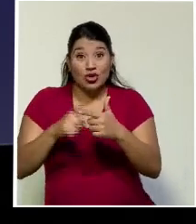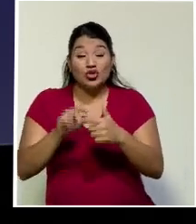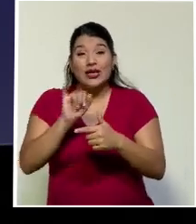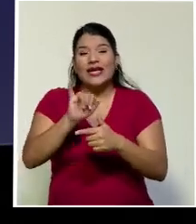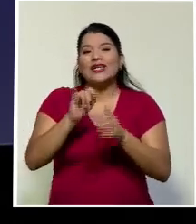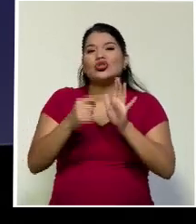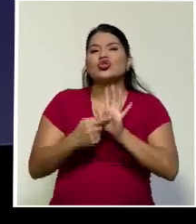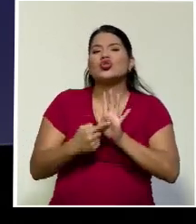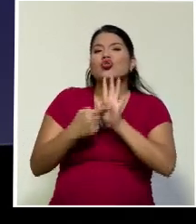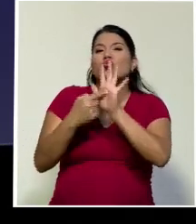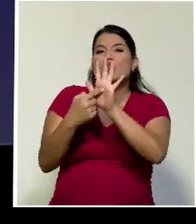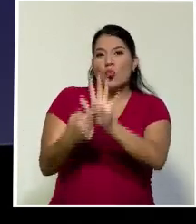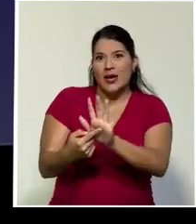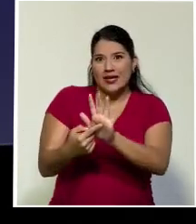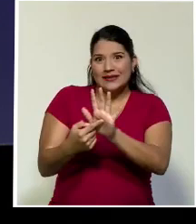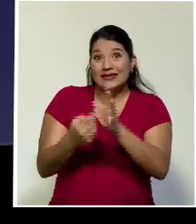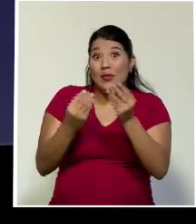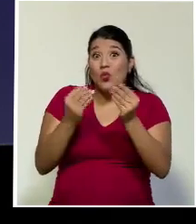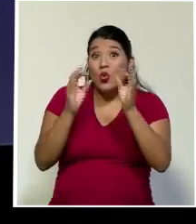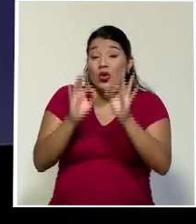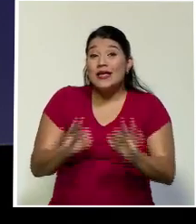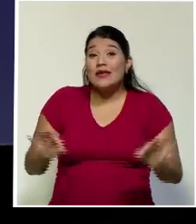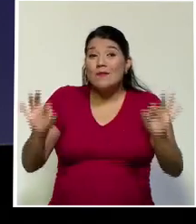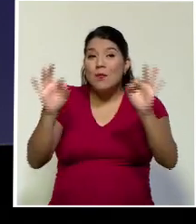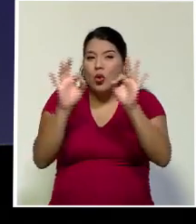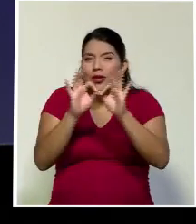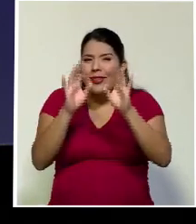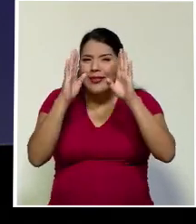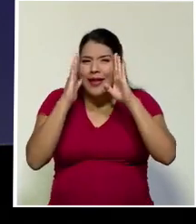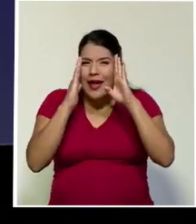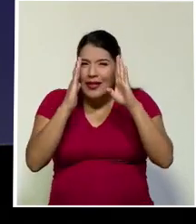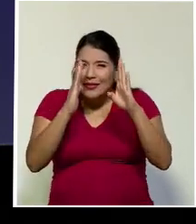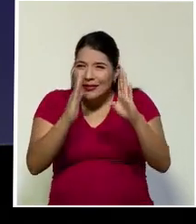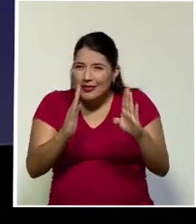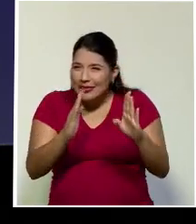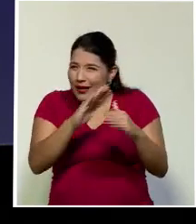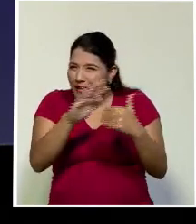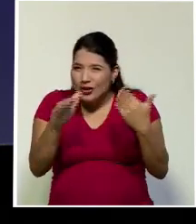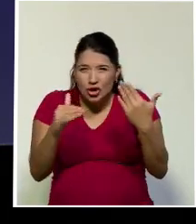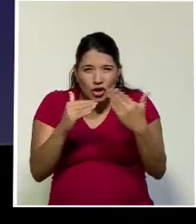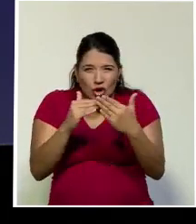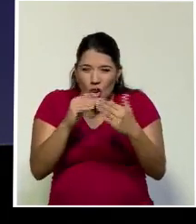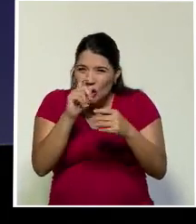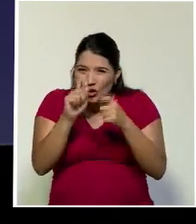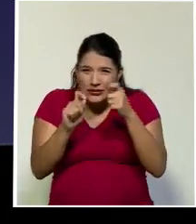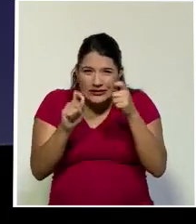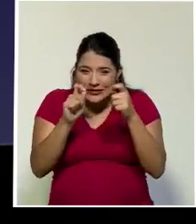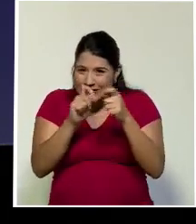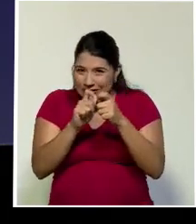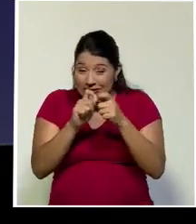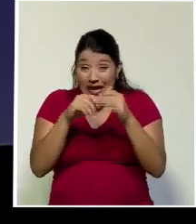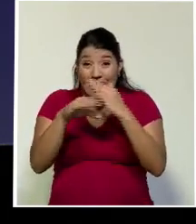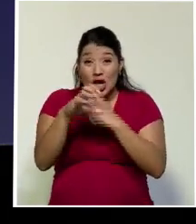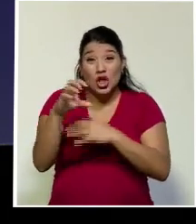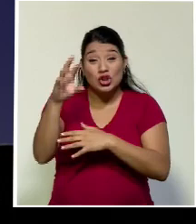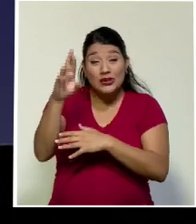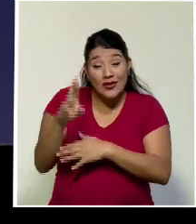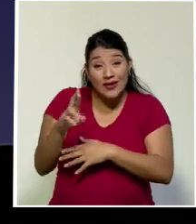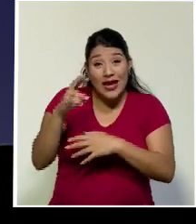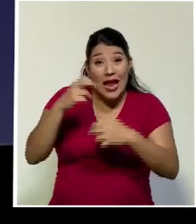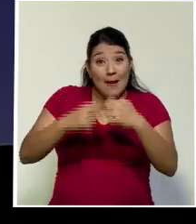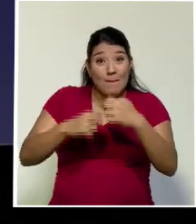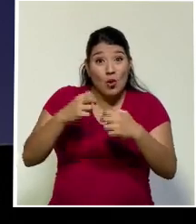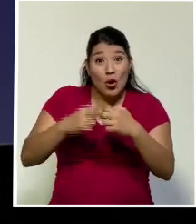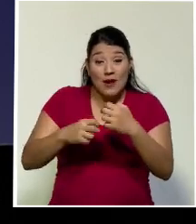de los países prestar atención a la letra menuda. En Costa Rica el problema de las finanzas públicas es